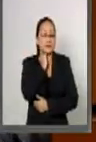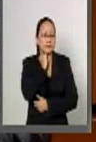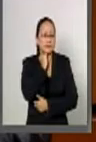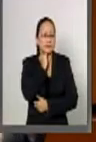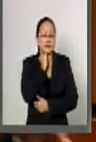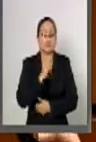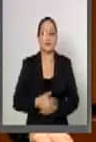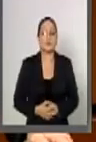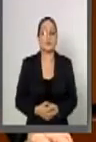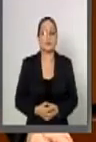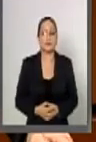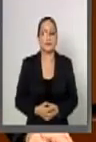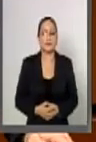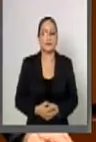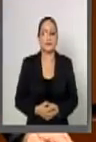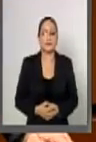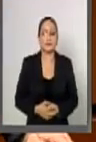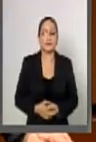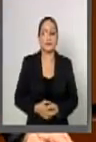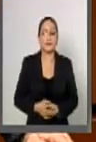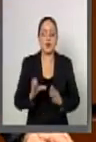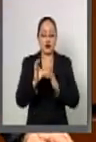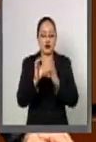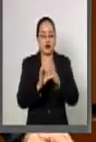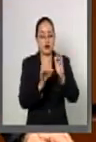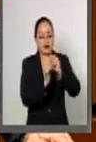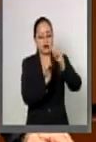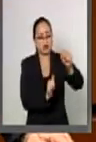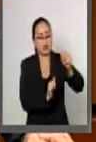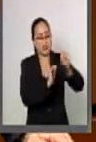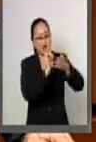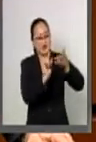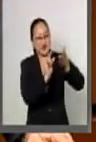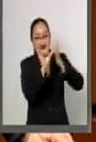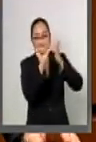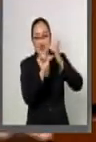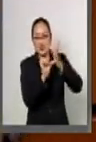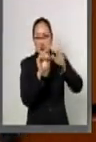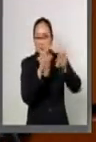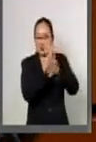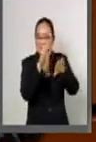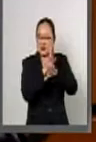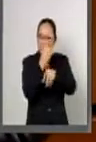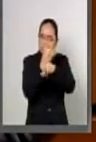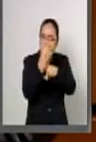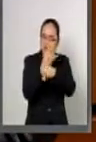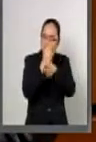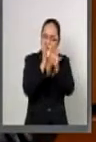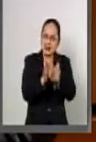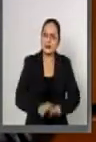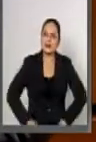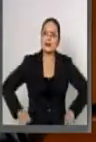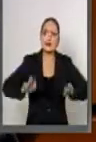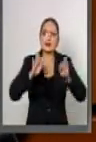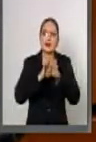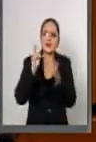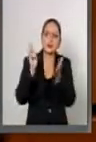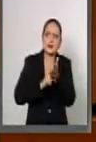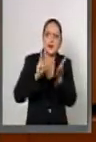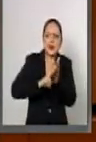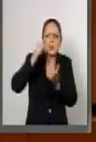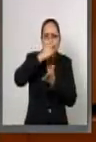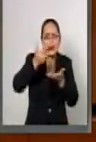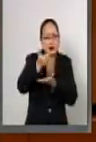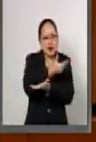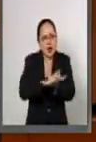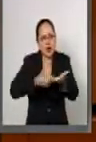Una de las reformas constitucionales más trascendentes para la convivencia social y los derechos